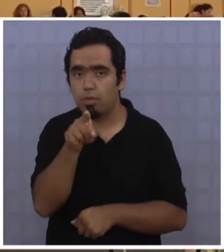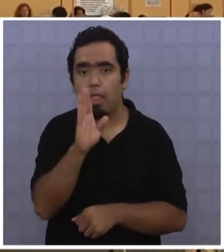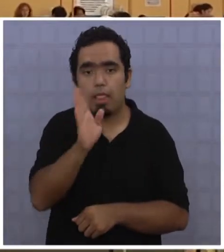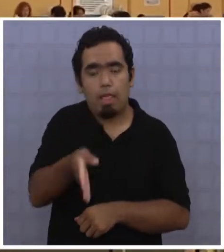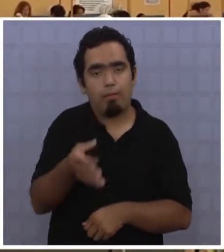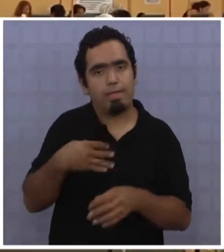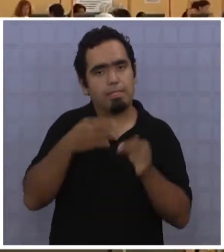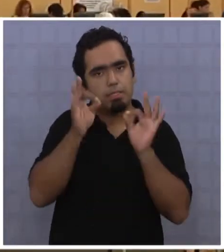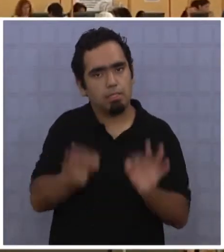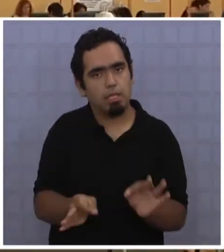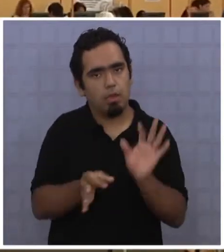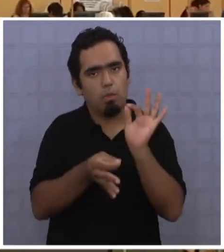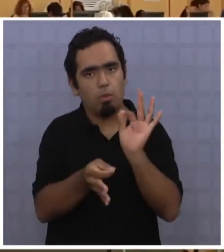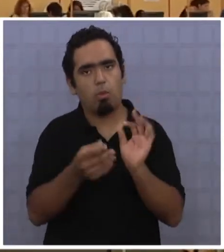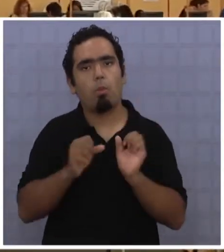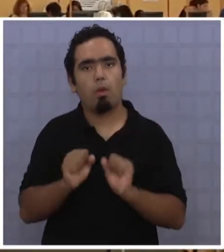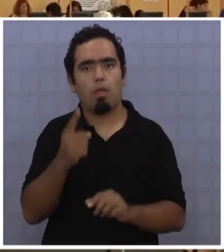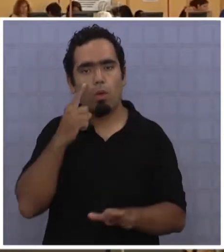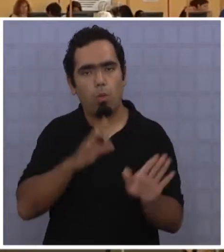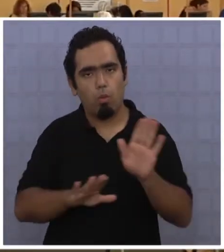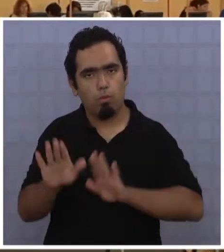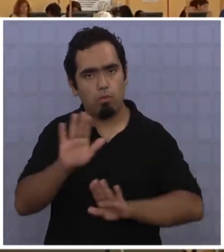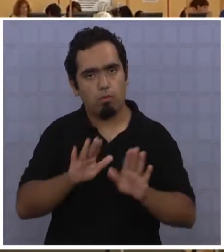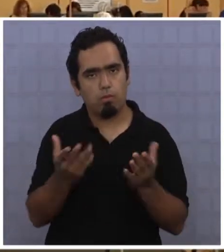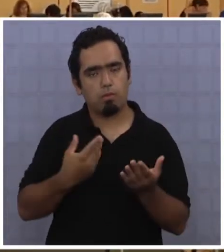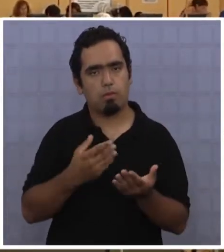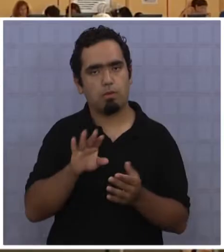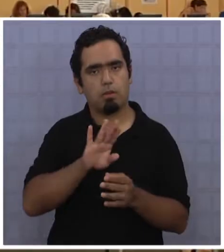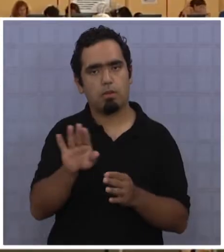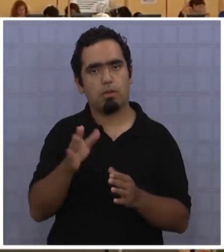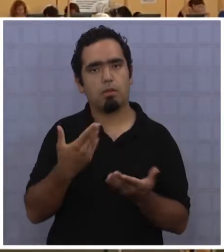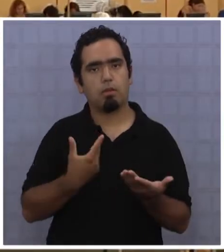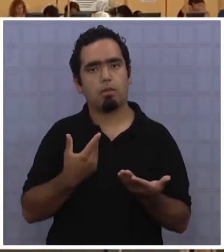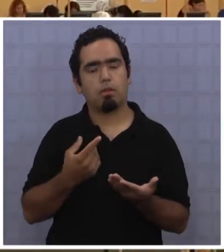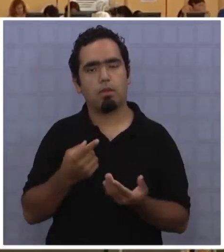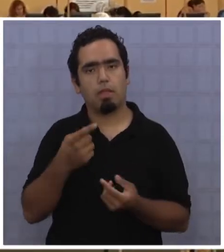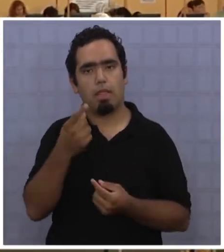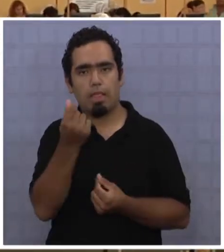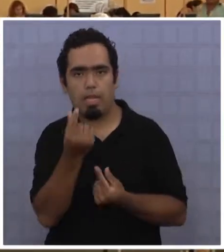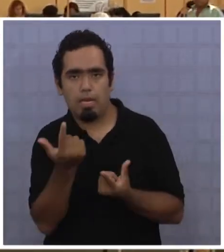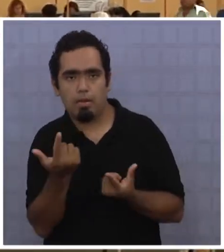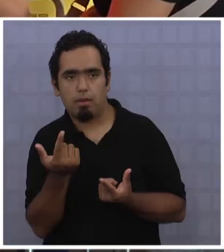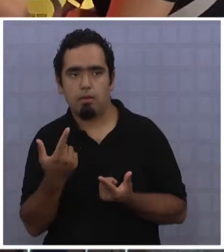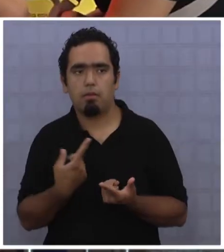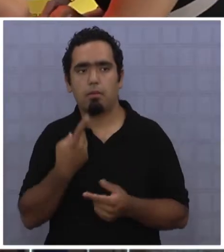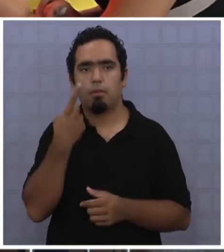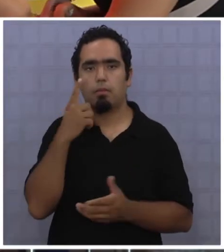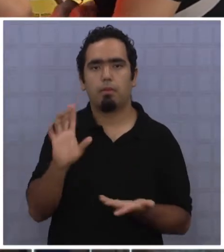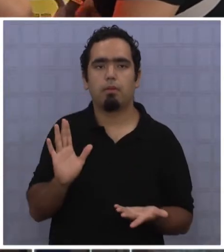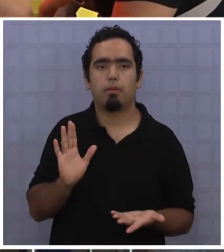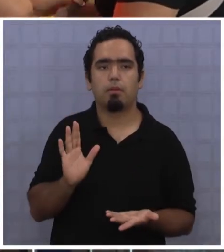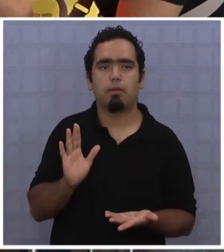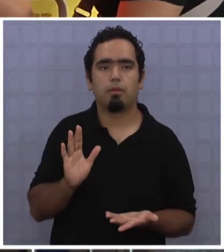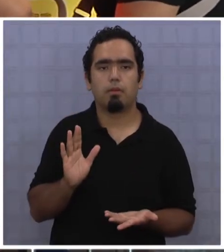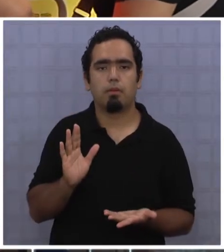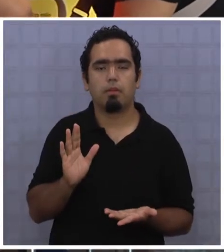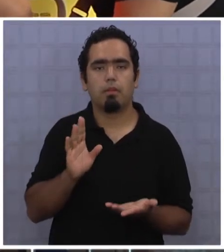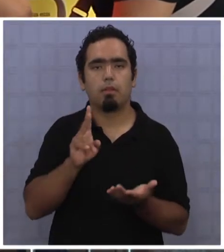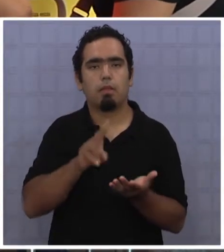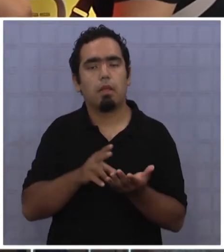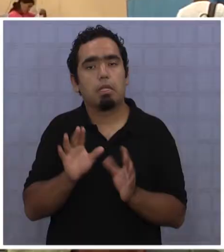seguro y le dicen va a cubrir esto y tanto monto va a cubrir. Pero bueno, en realidad queda a la